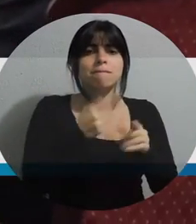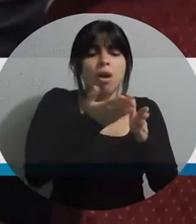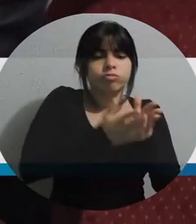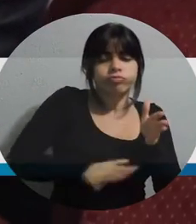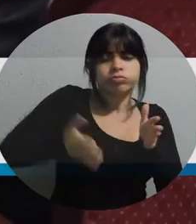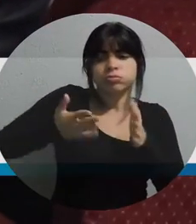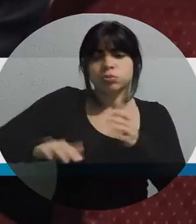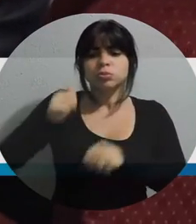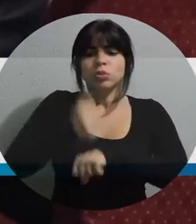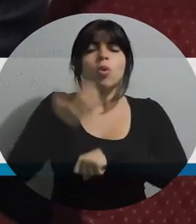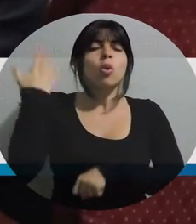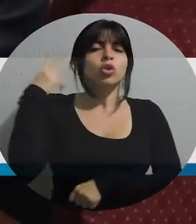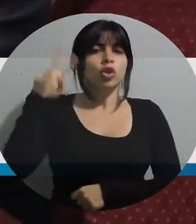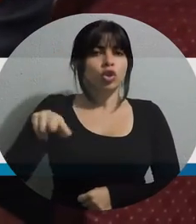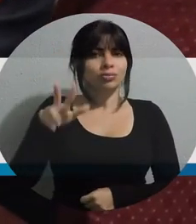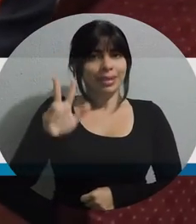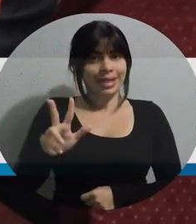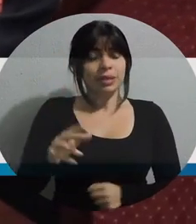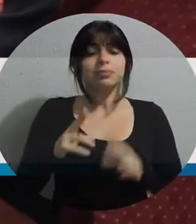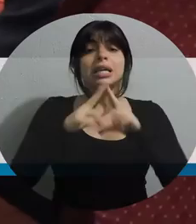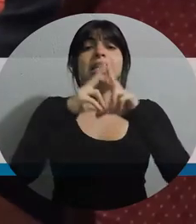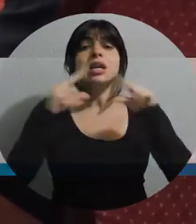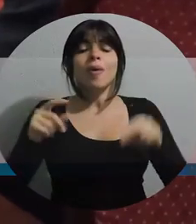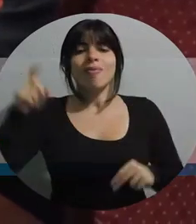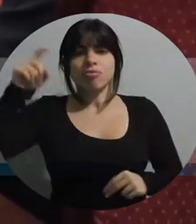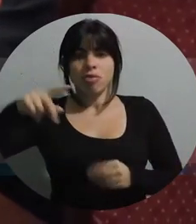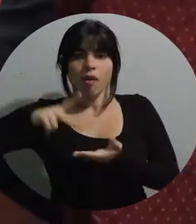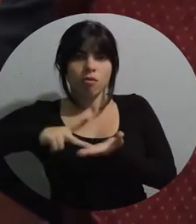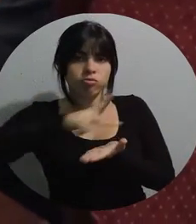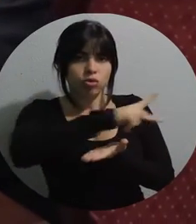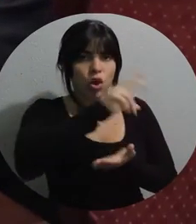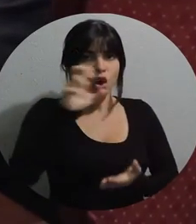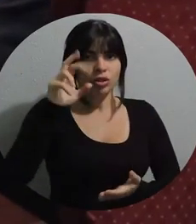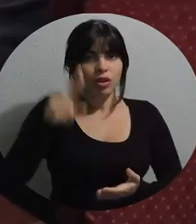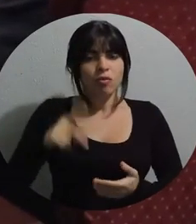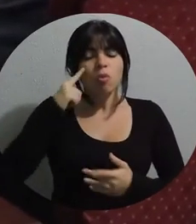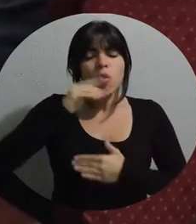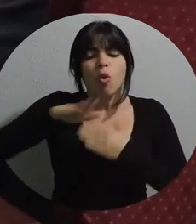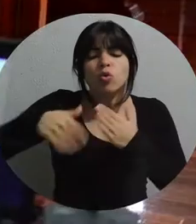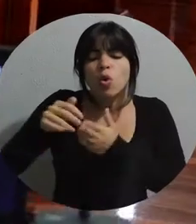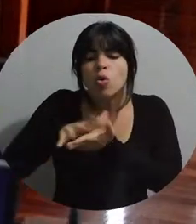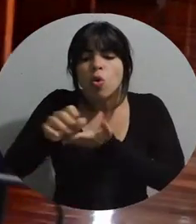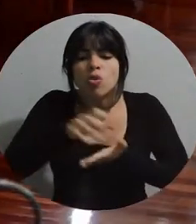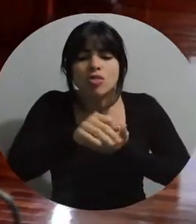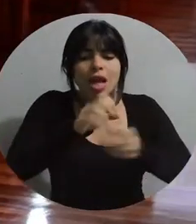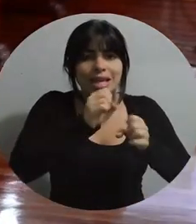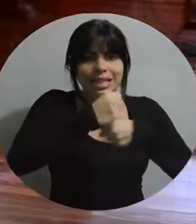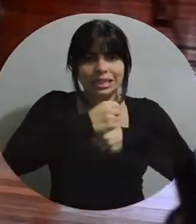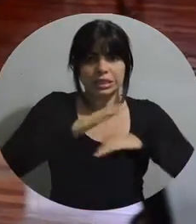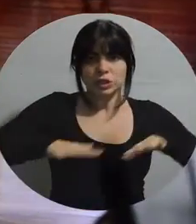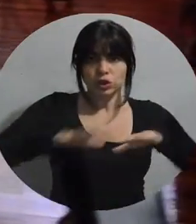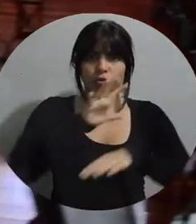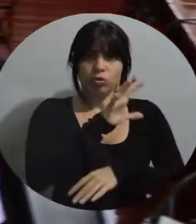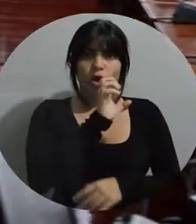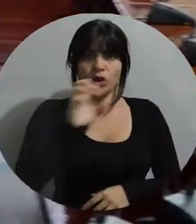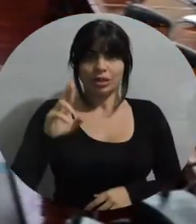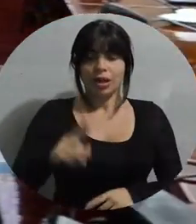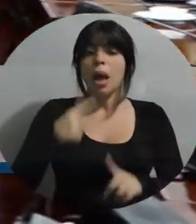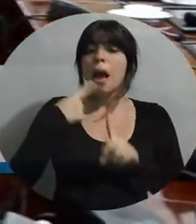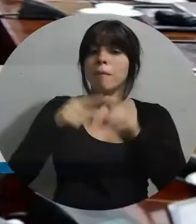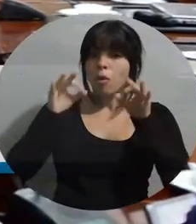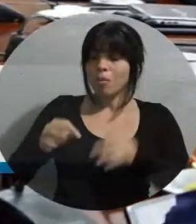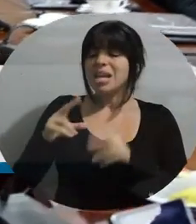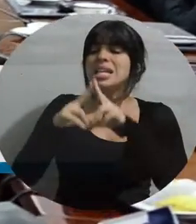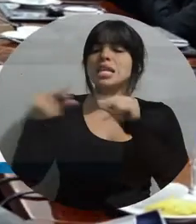territorio en disputa en el año 2013. Nicaragua deberá indemnizar a Costa Rica por los daños causados en su territorio. Además,